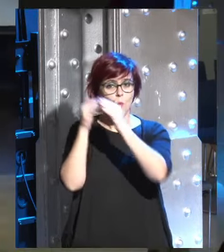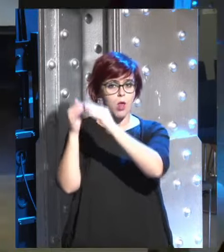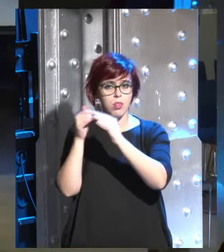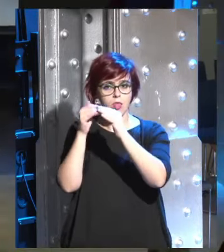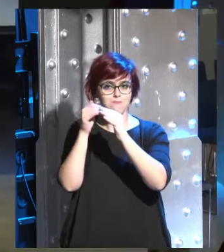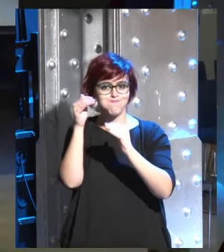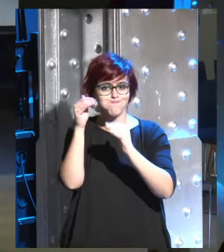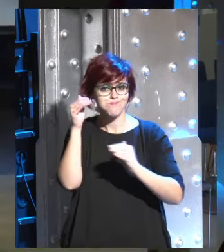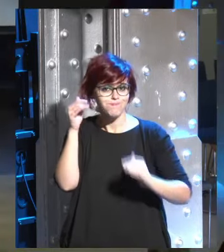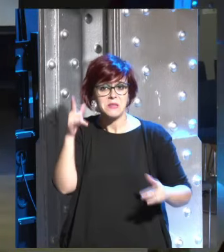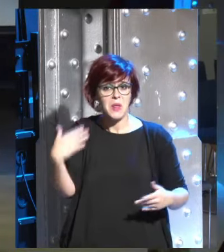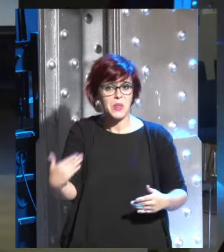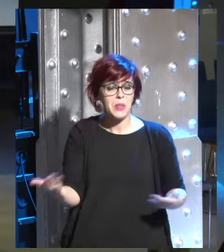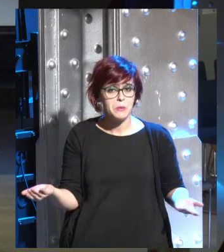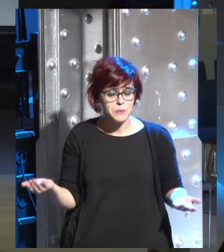importante